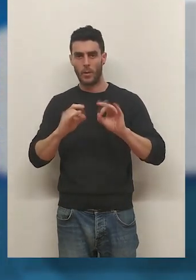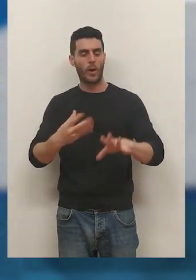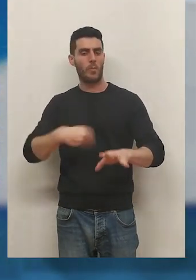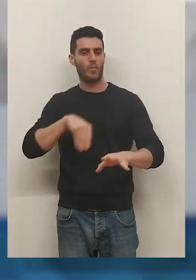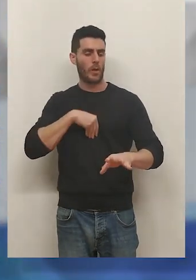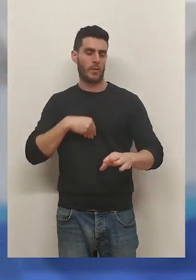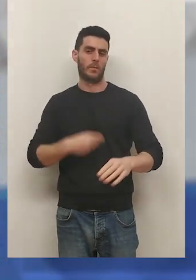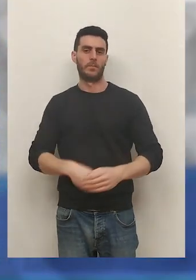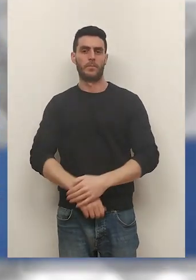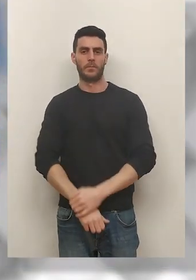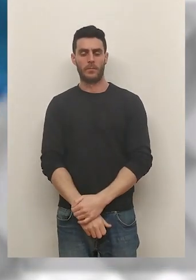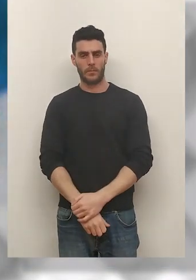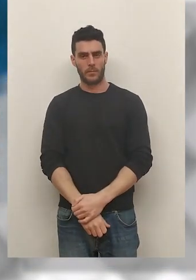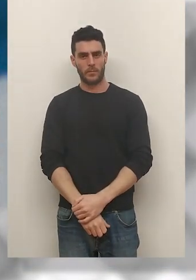en vida.